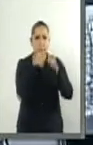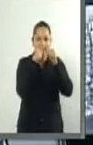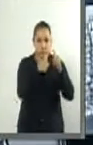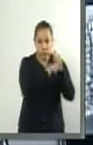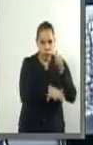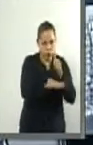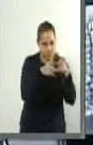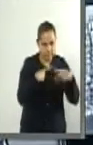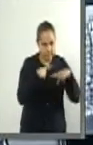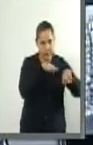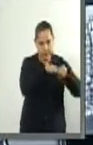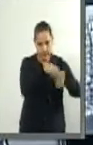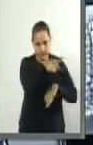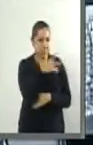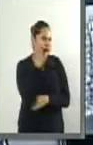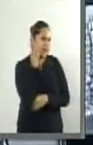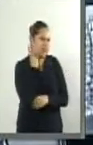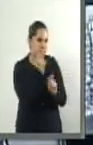diputados